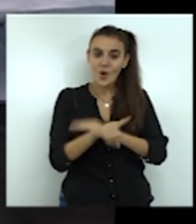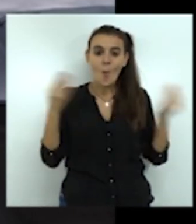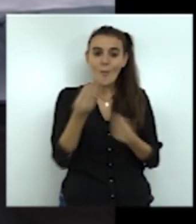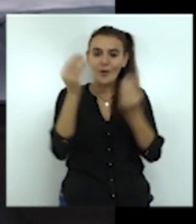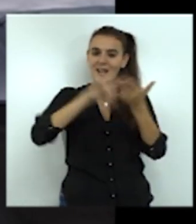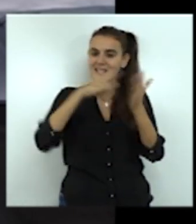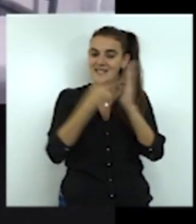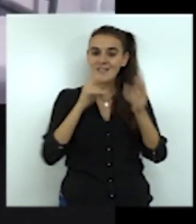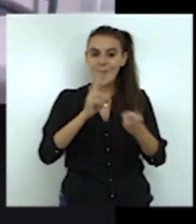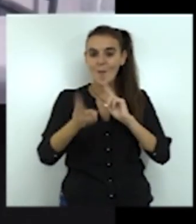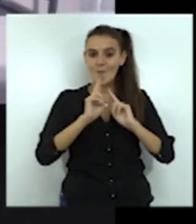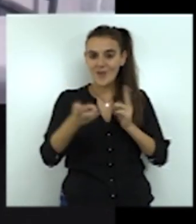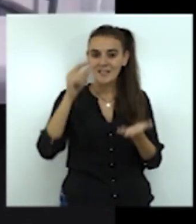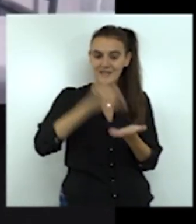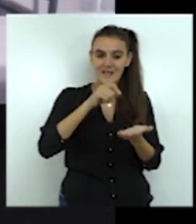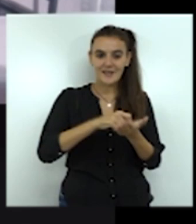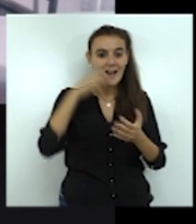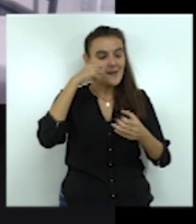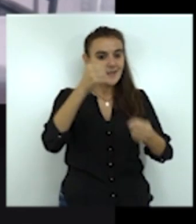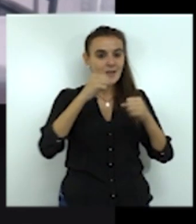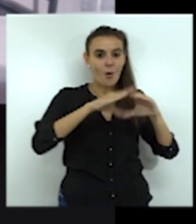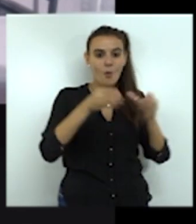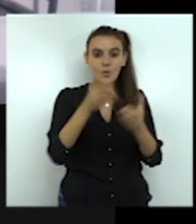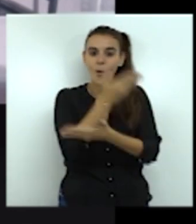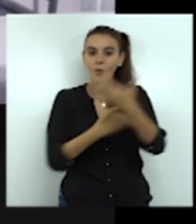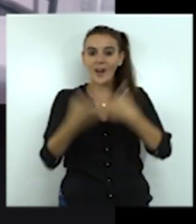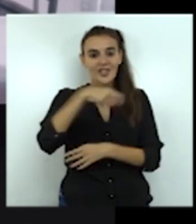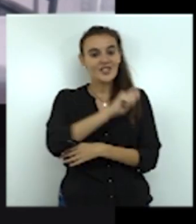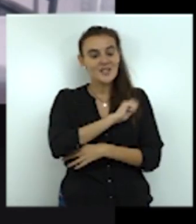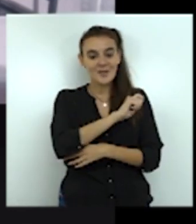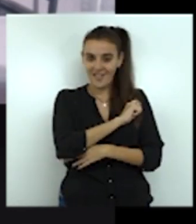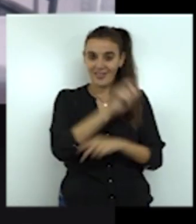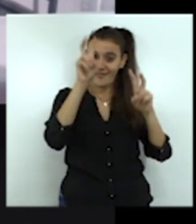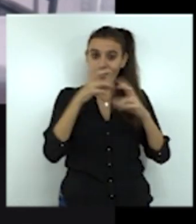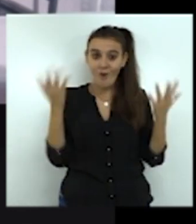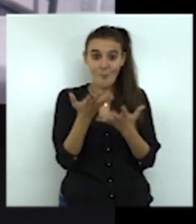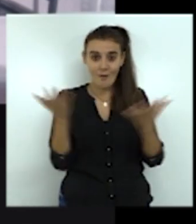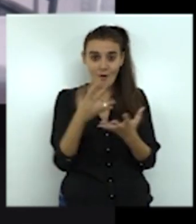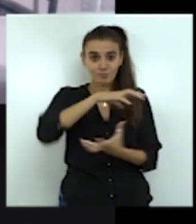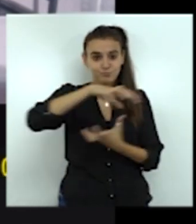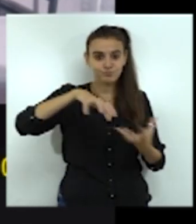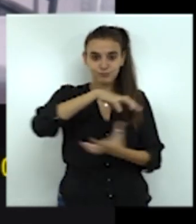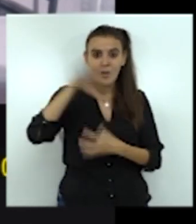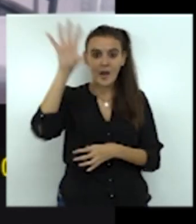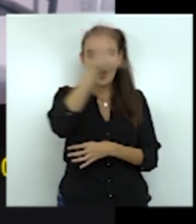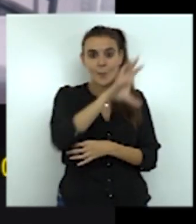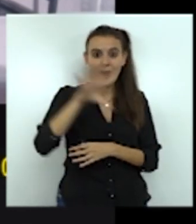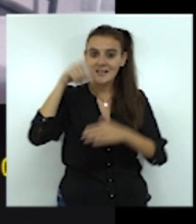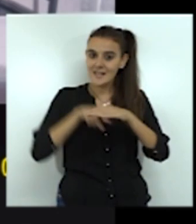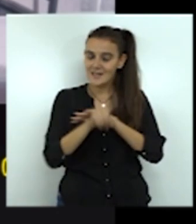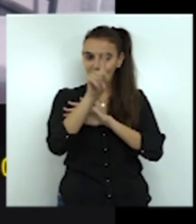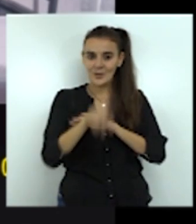directa en el sector salud de la cooperación española a emergencias provocadas por desastres en países en vía de desarrollo. La